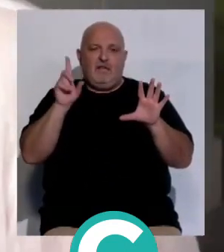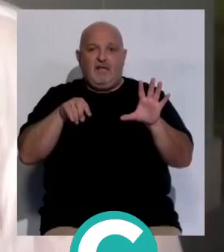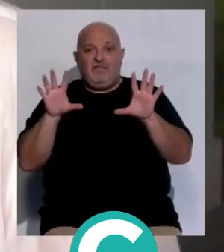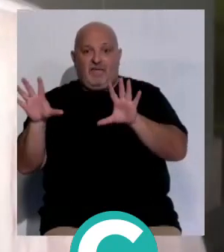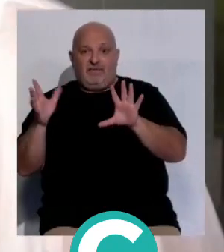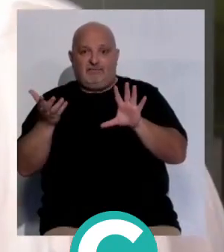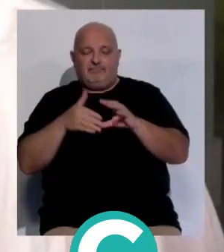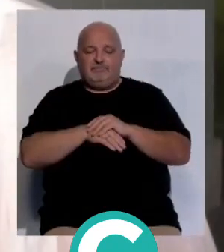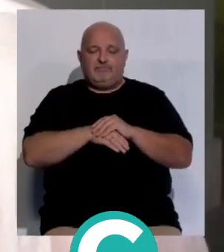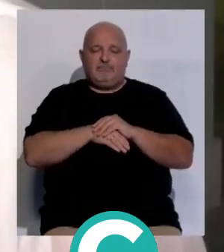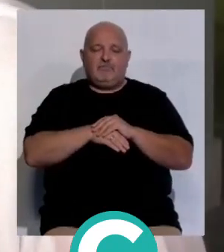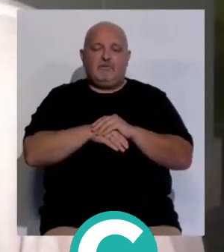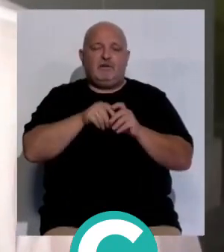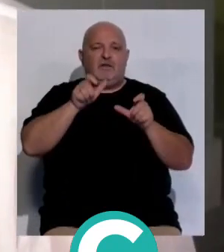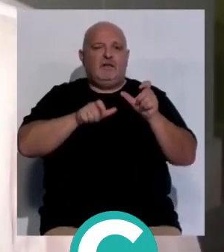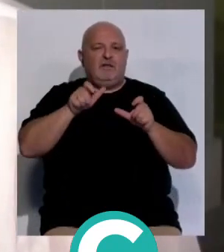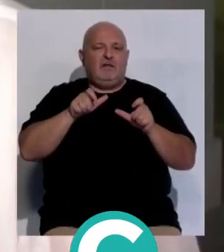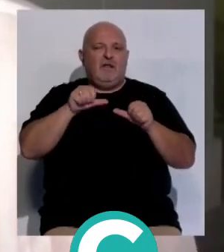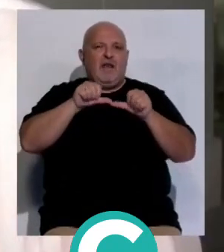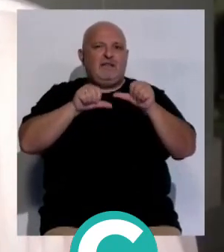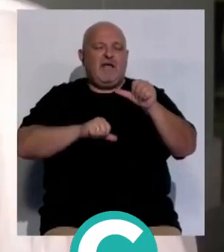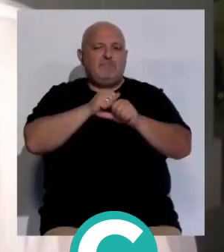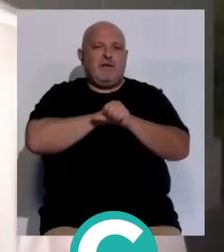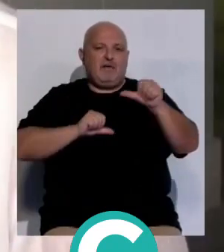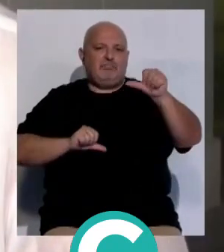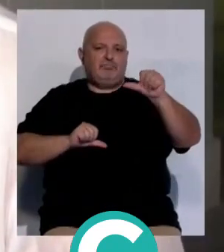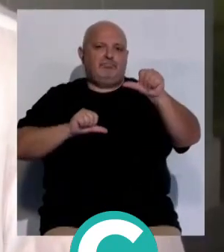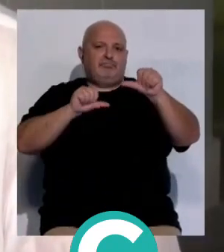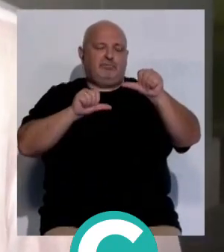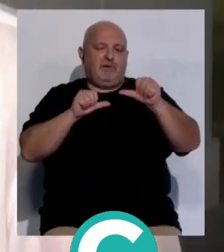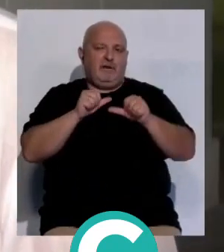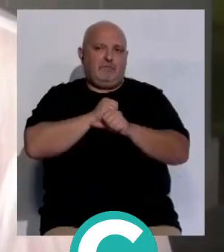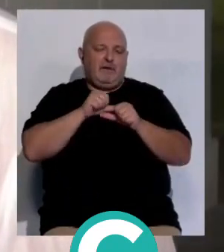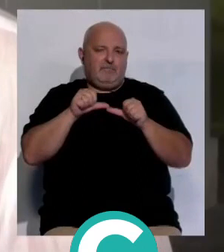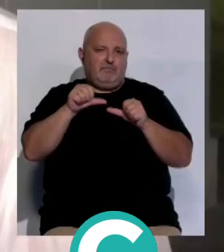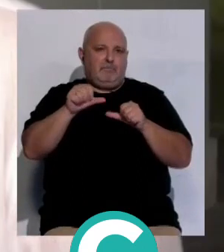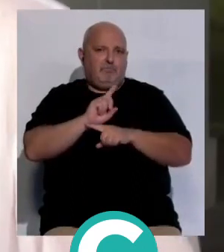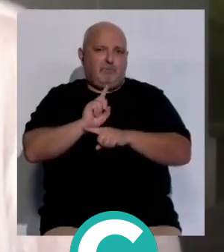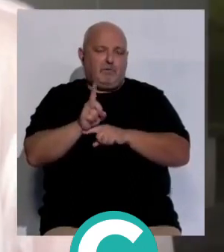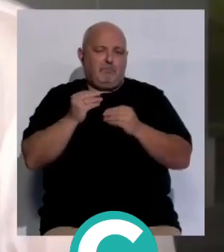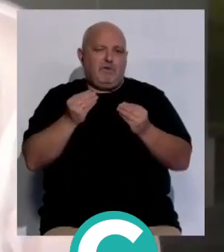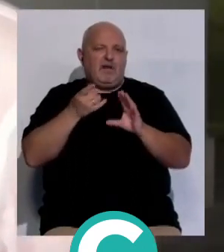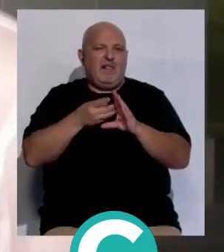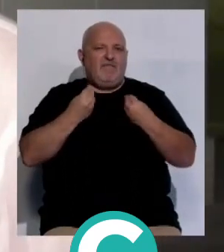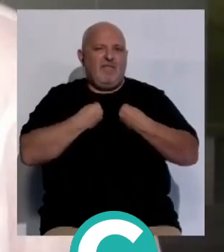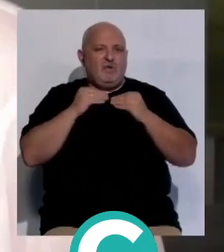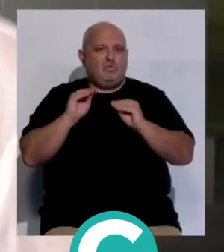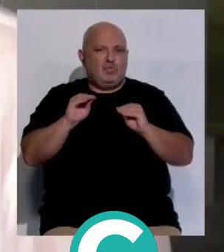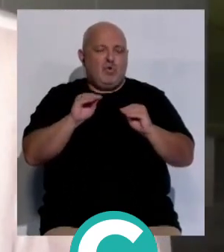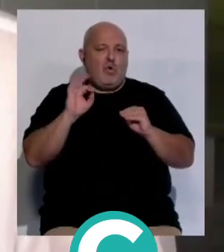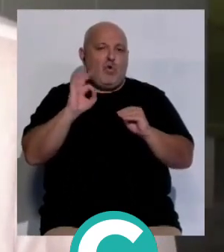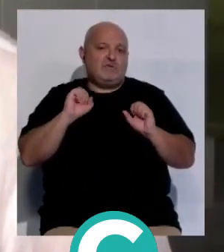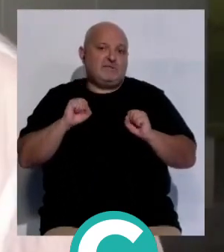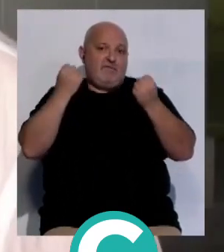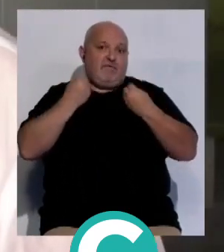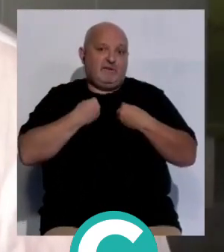y que todos aquellos que estén en lista de espera puedan tener su órgano, su trasplante para mejorar su calidad de vida o para